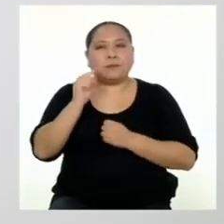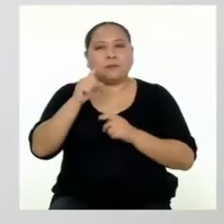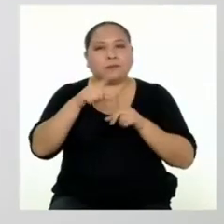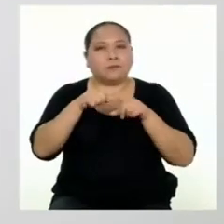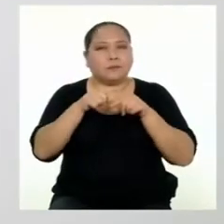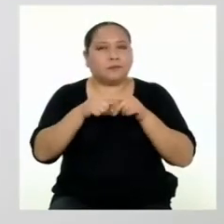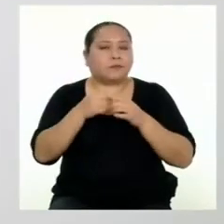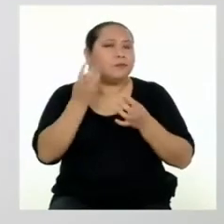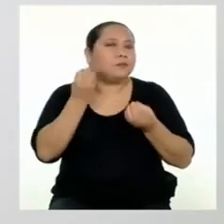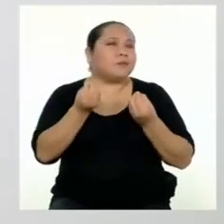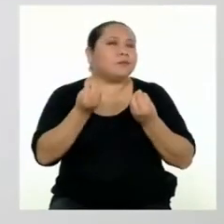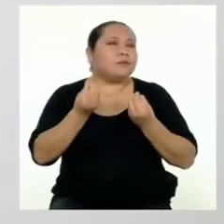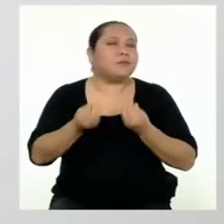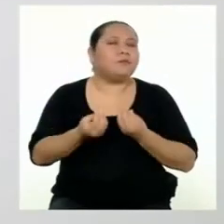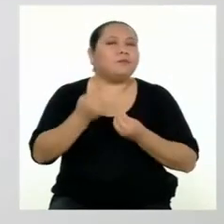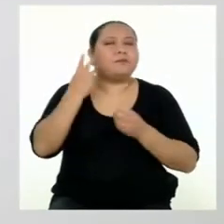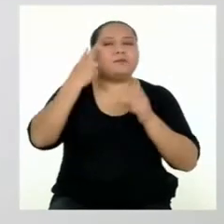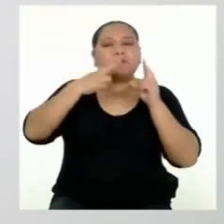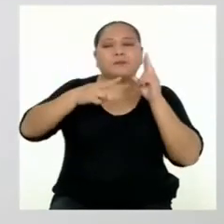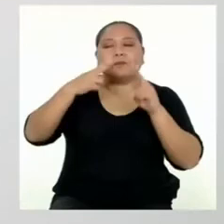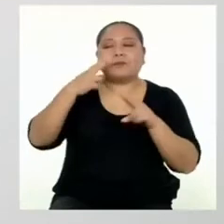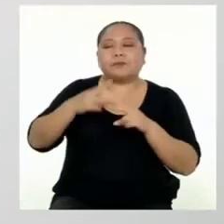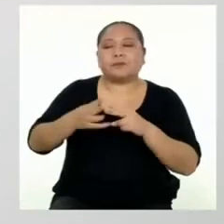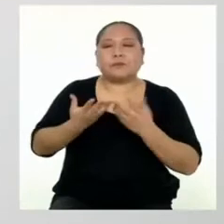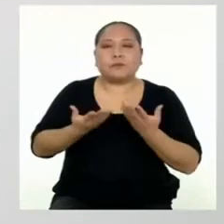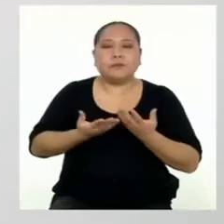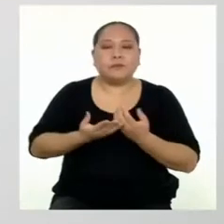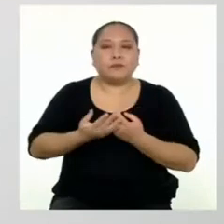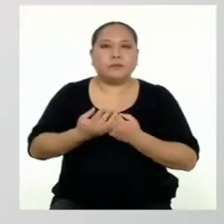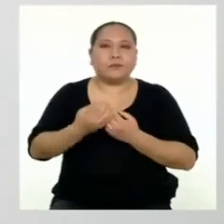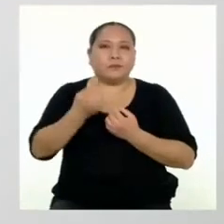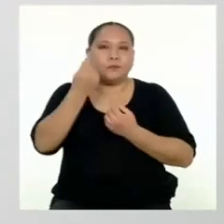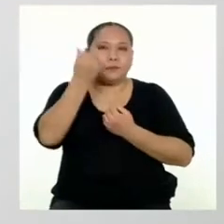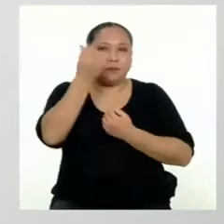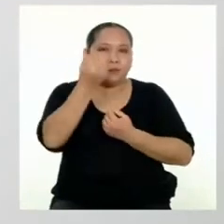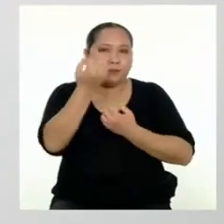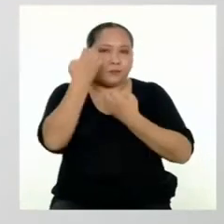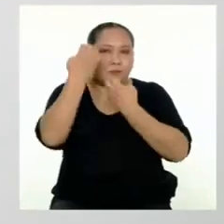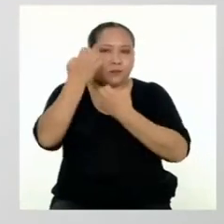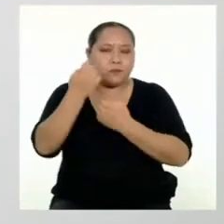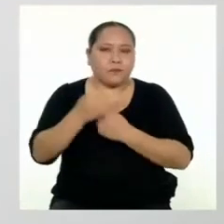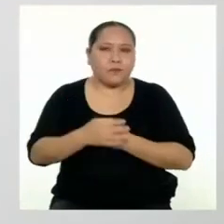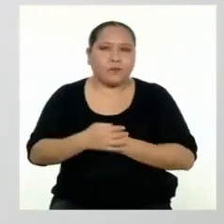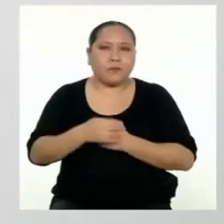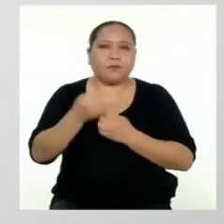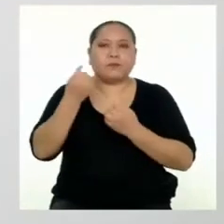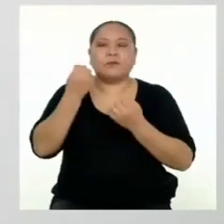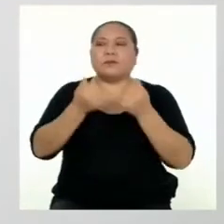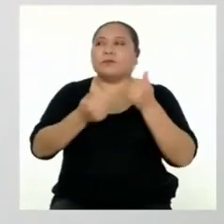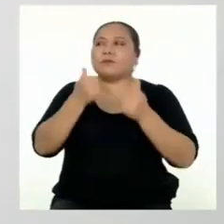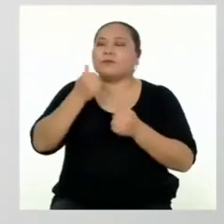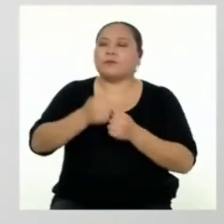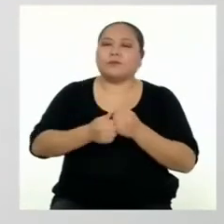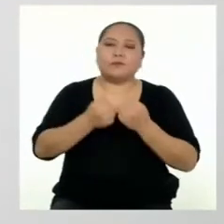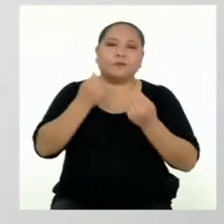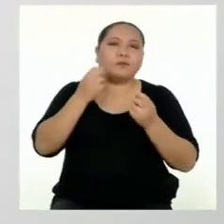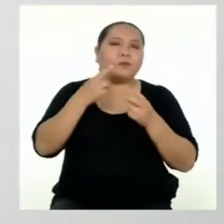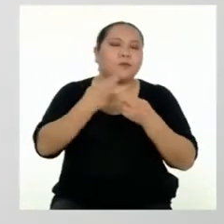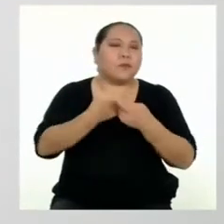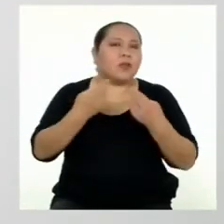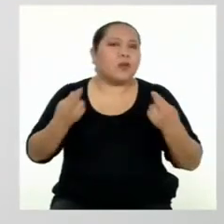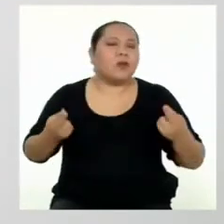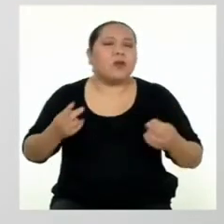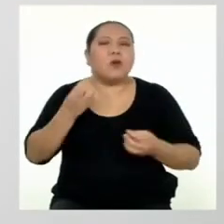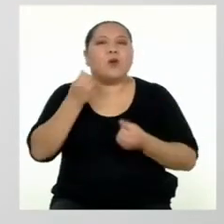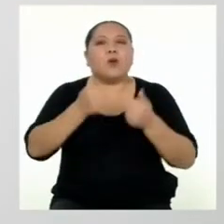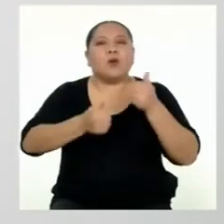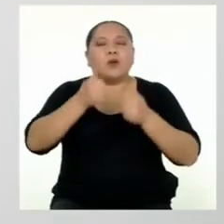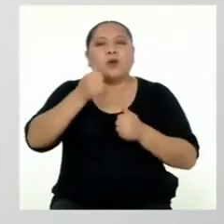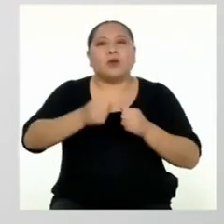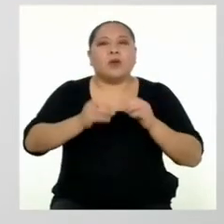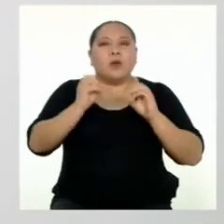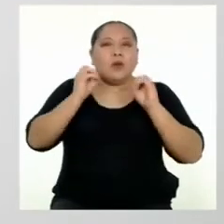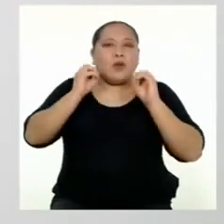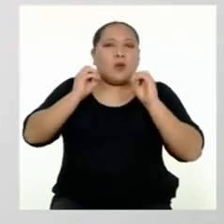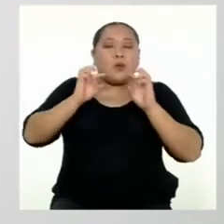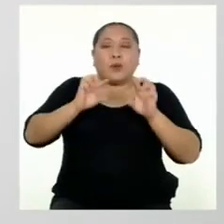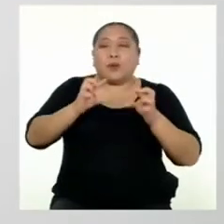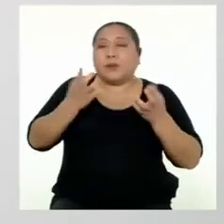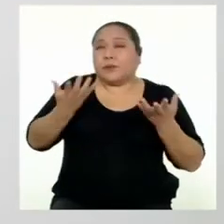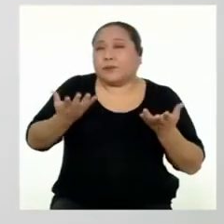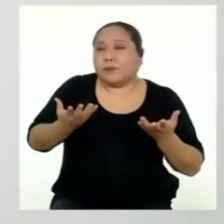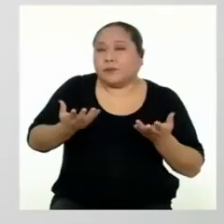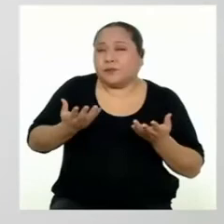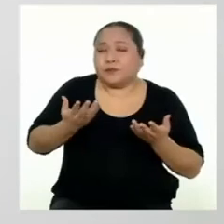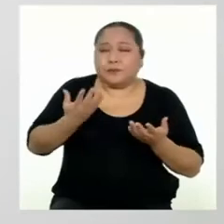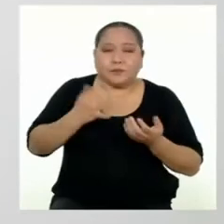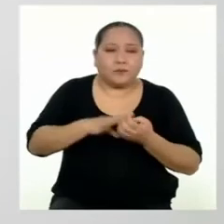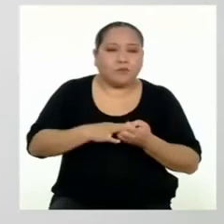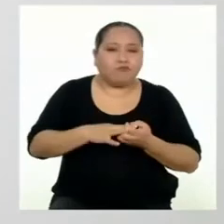de cómo se encuentren económicamente, qué recursos tienen o qué opciones económicas y financieras